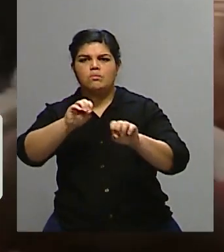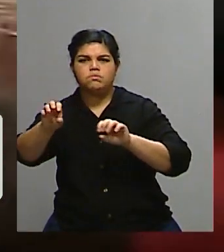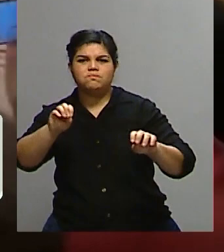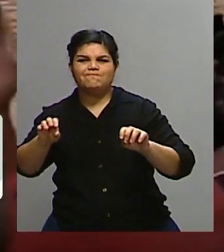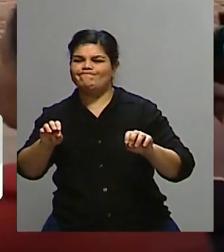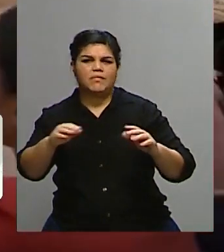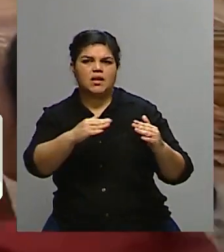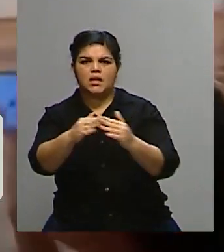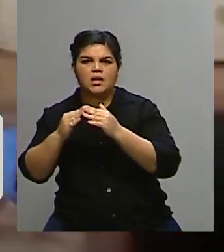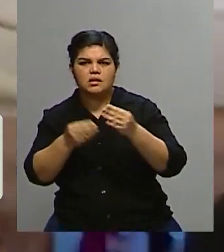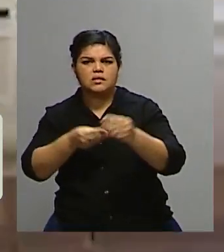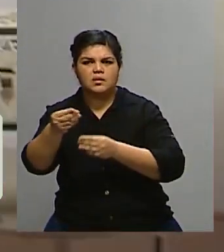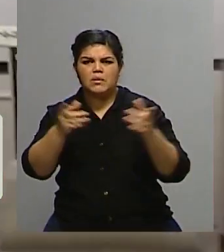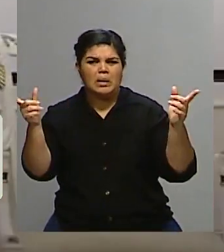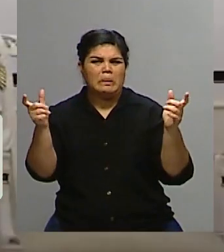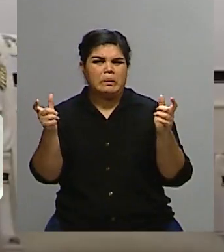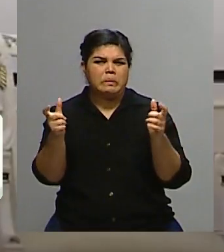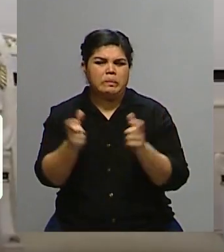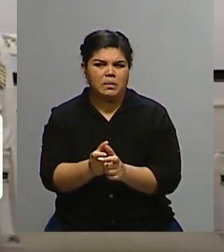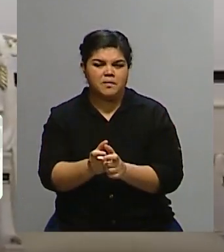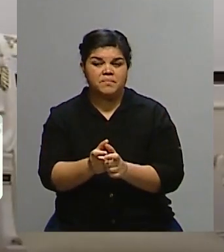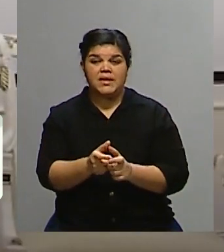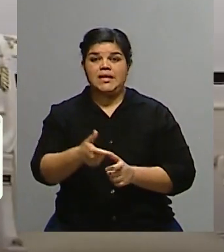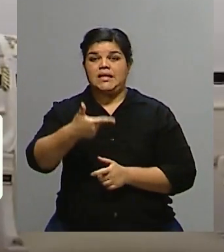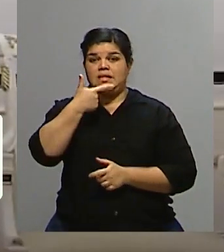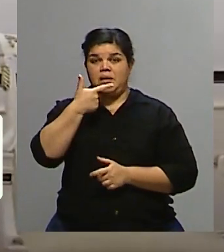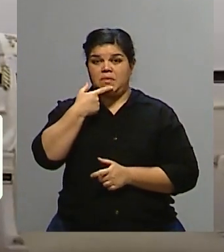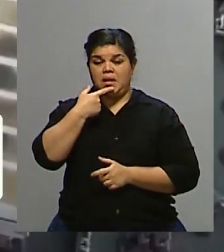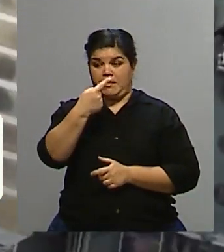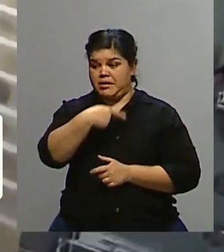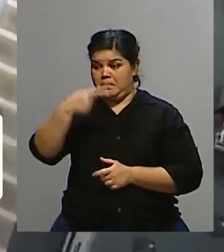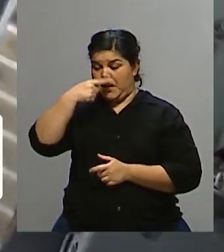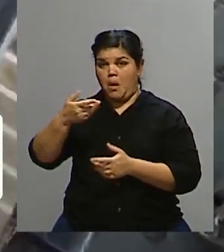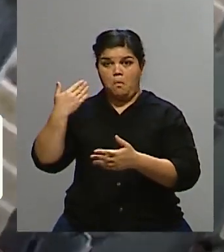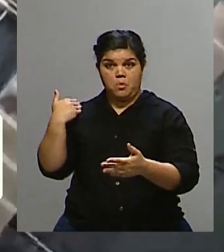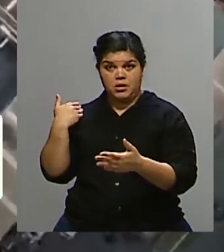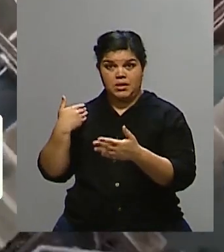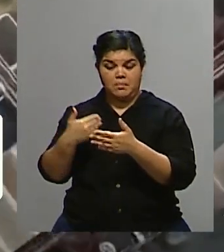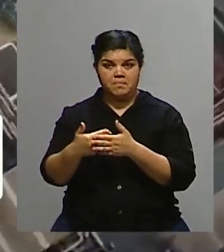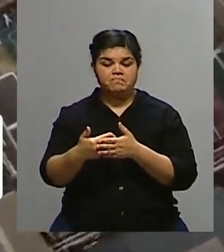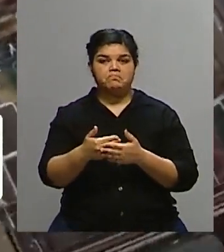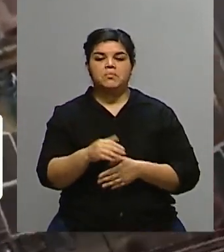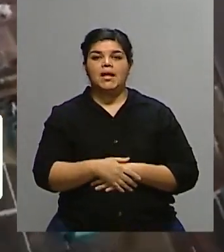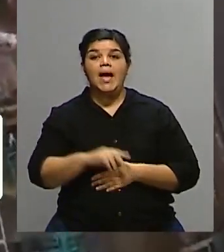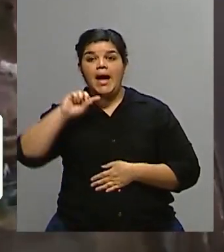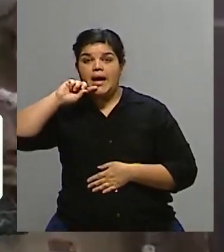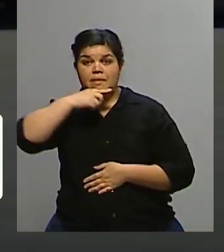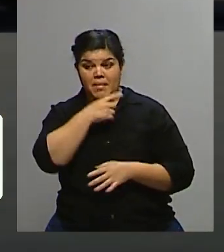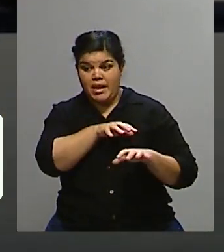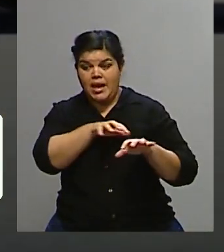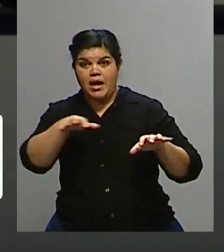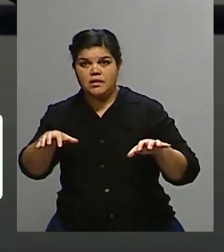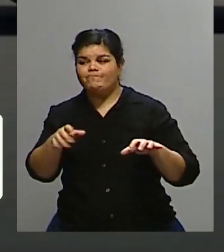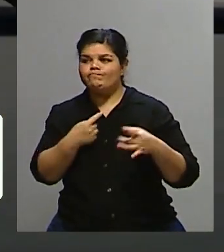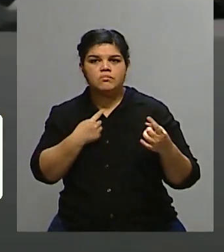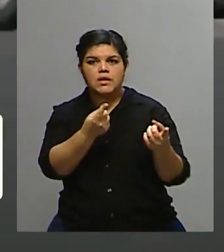interrumpido durante las últimas semanas de septiembre. Alemania, que es dependiente del gas de Rusia, tiene ahora que buscar